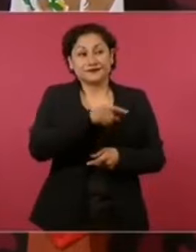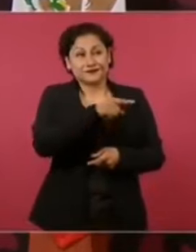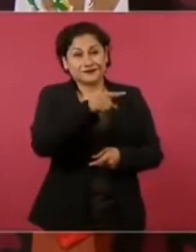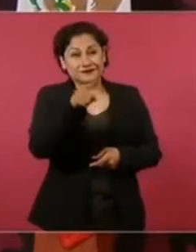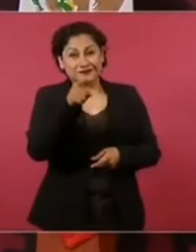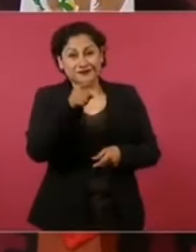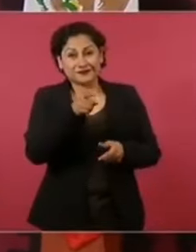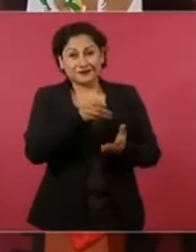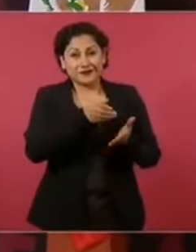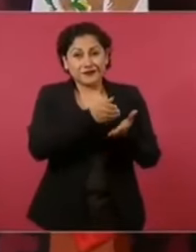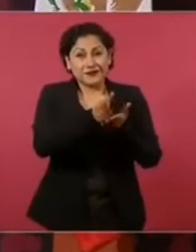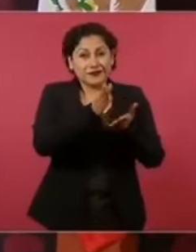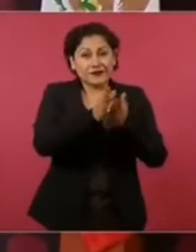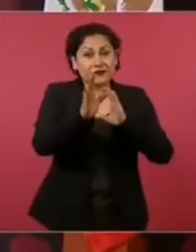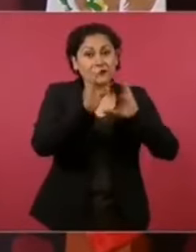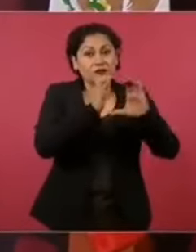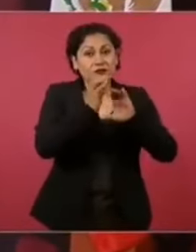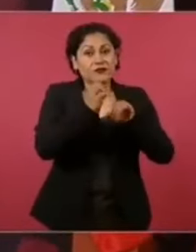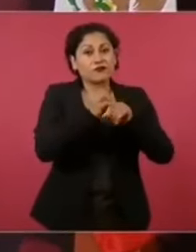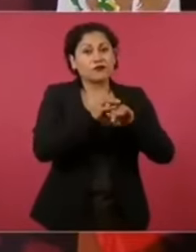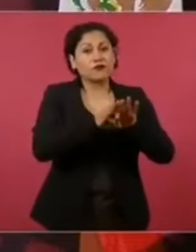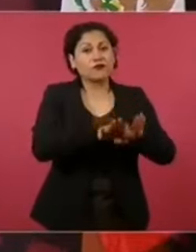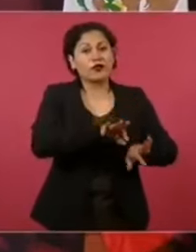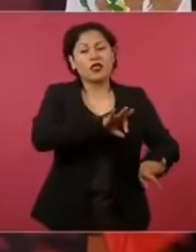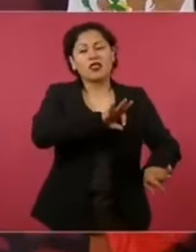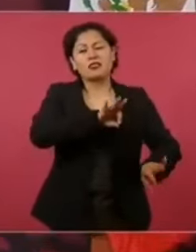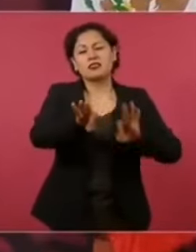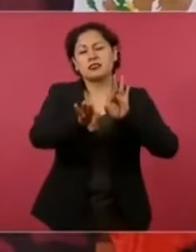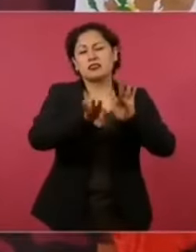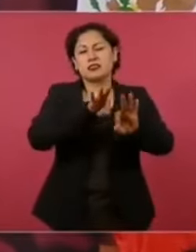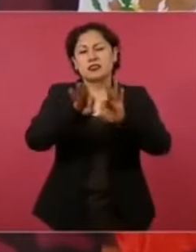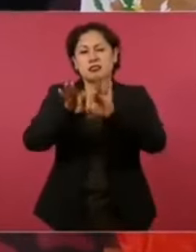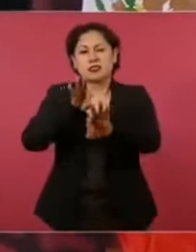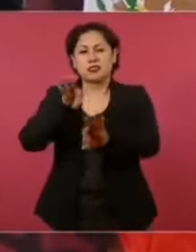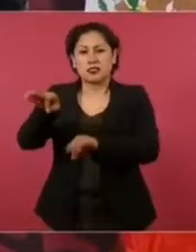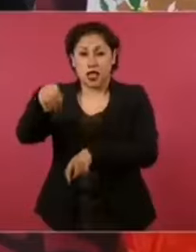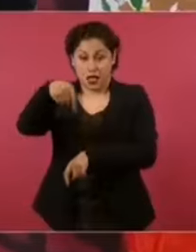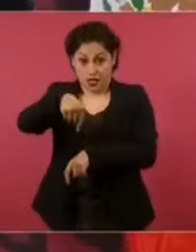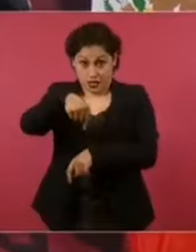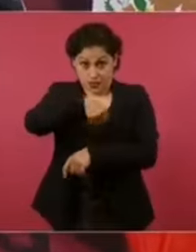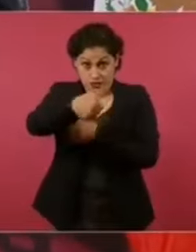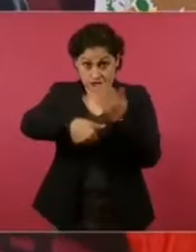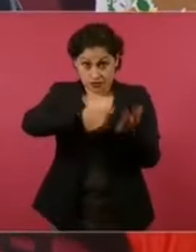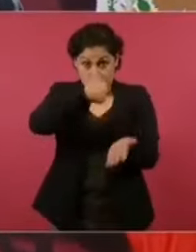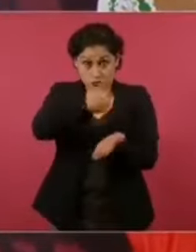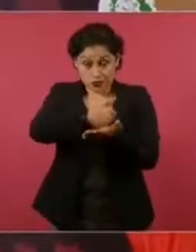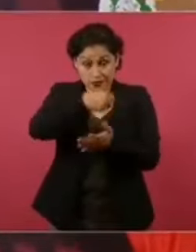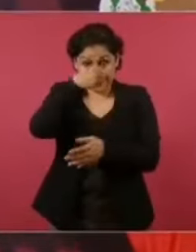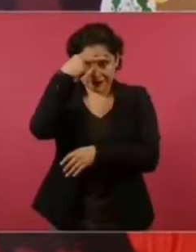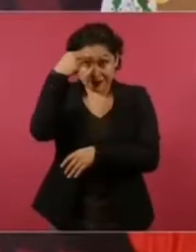aquí en la ciudad, que es donde se concentran